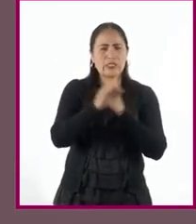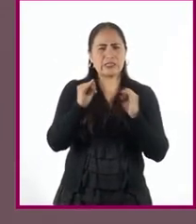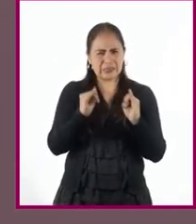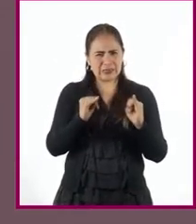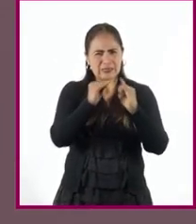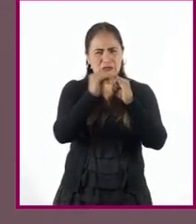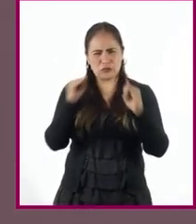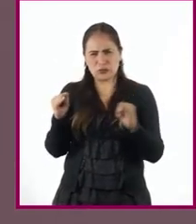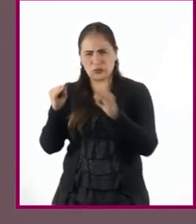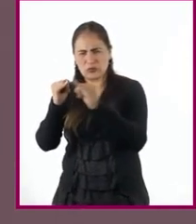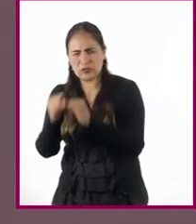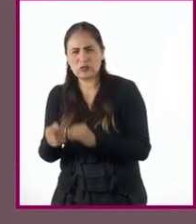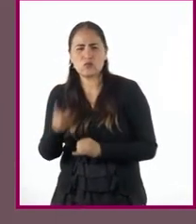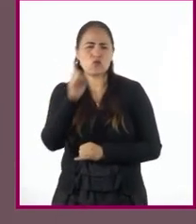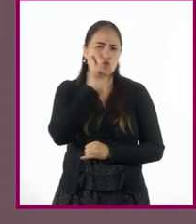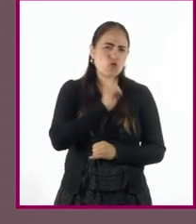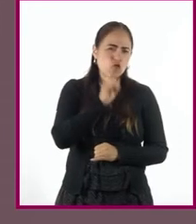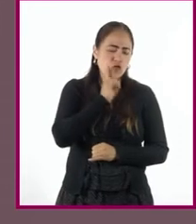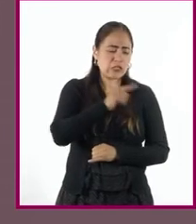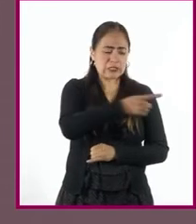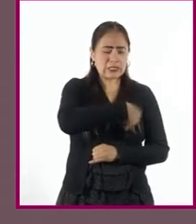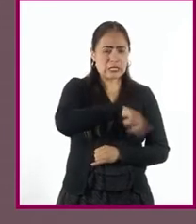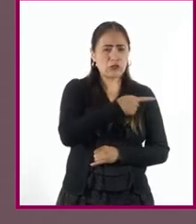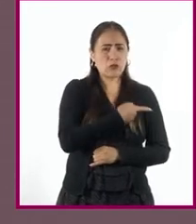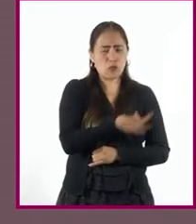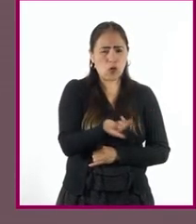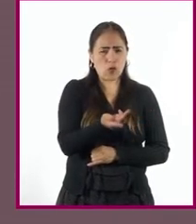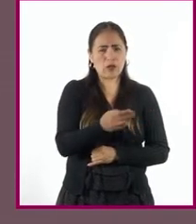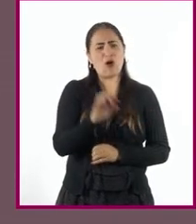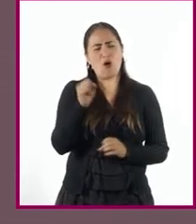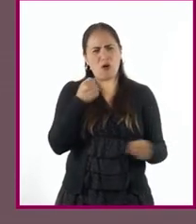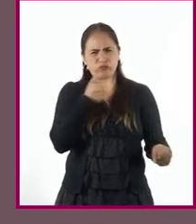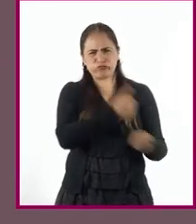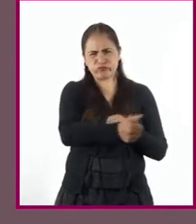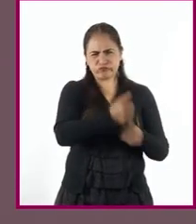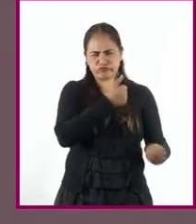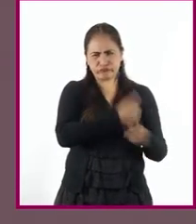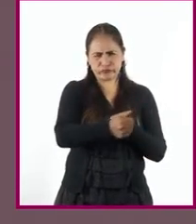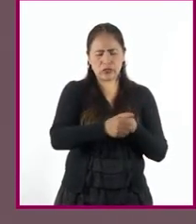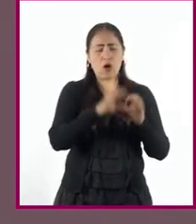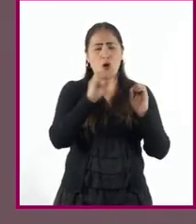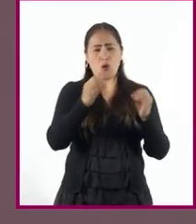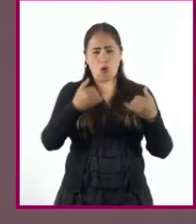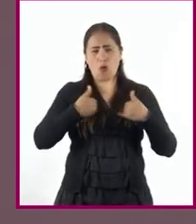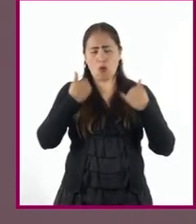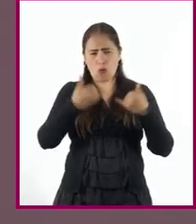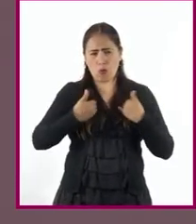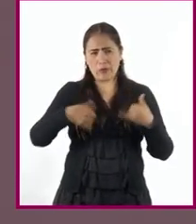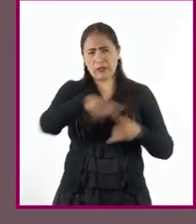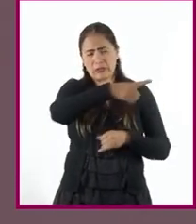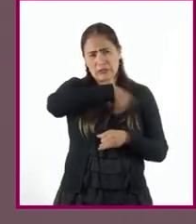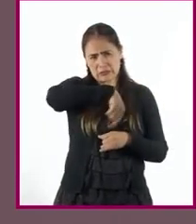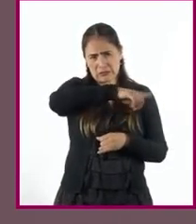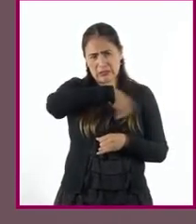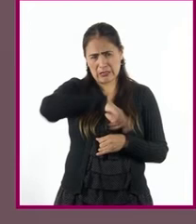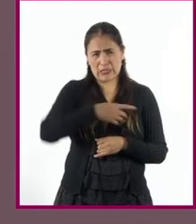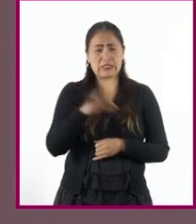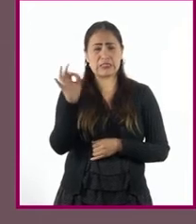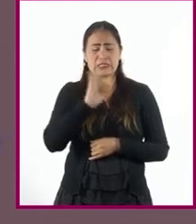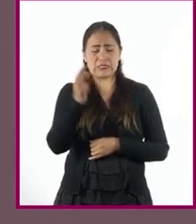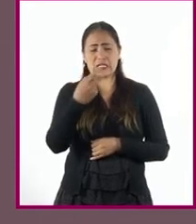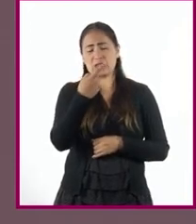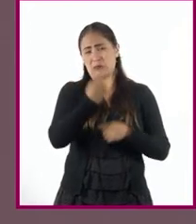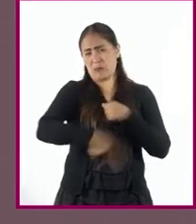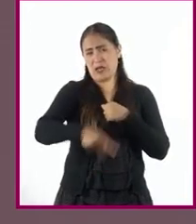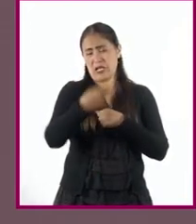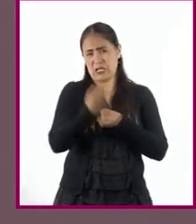albergue temporal a mujeres pobres, maltratadas y a jóvenes que se consideraba que estaban en peligro moral,